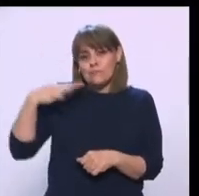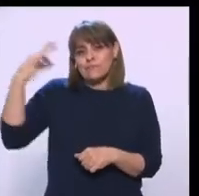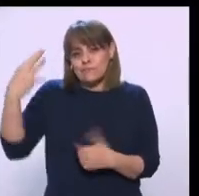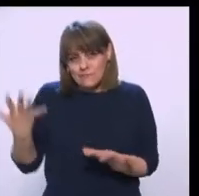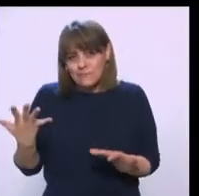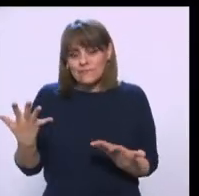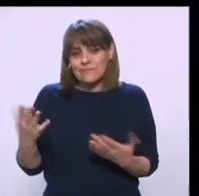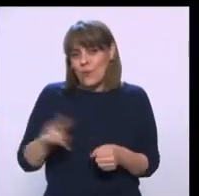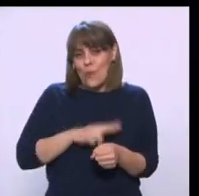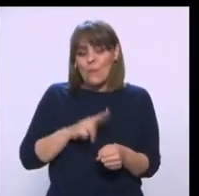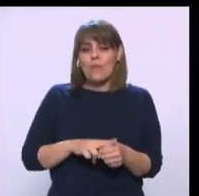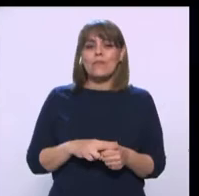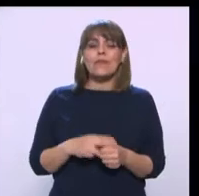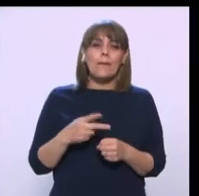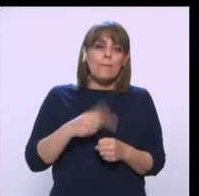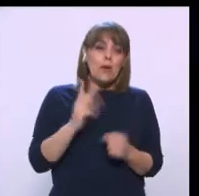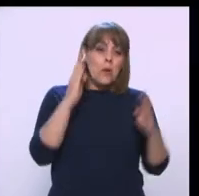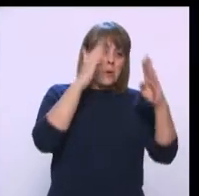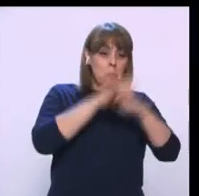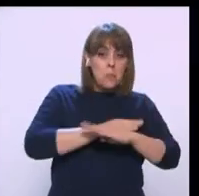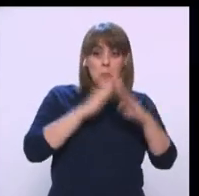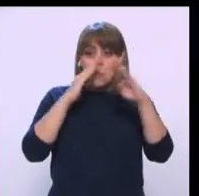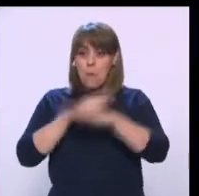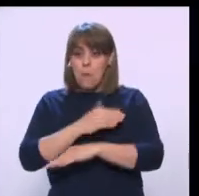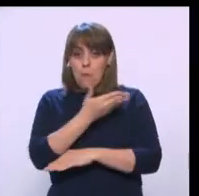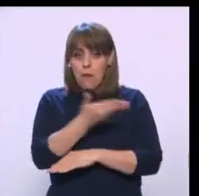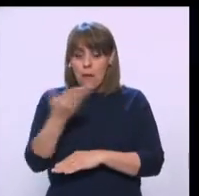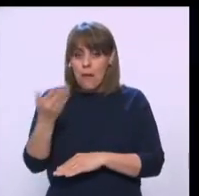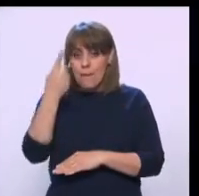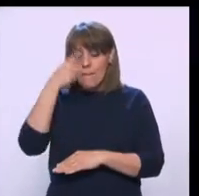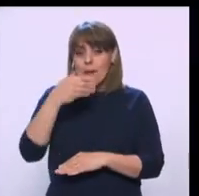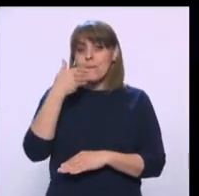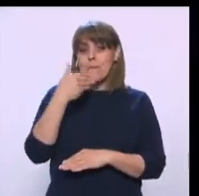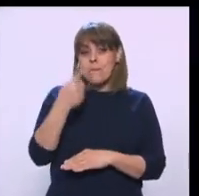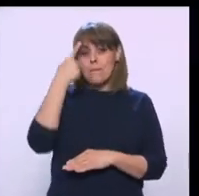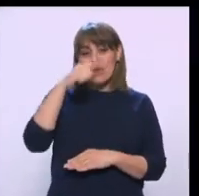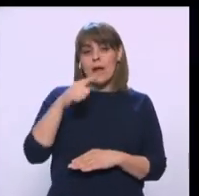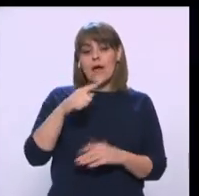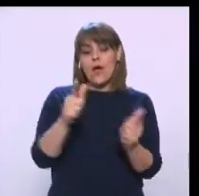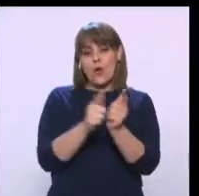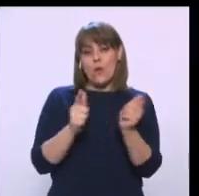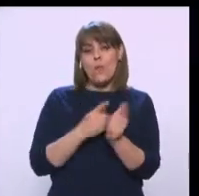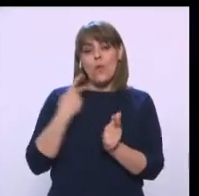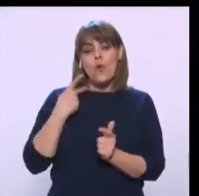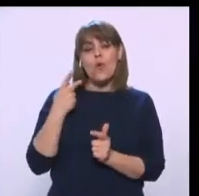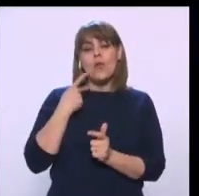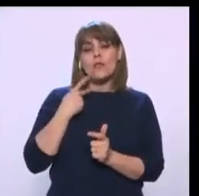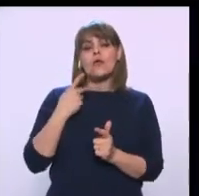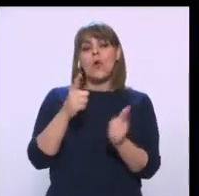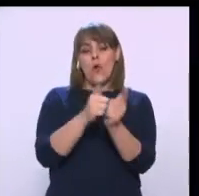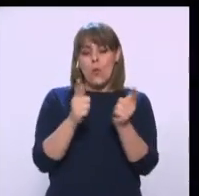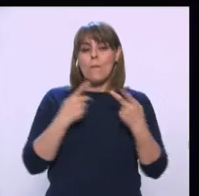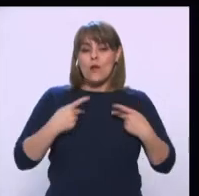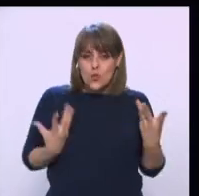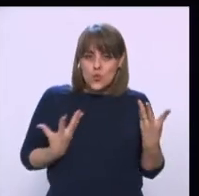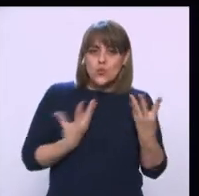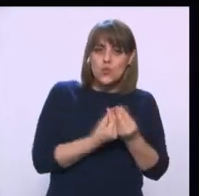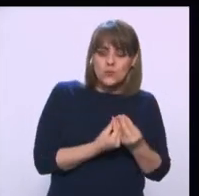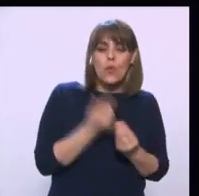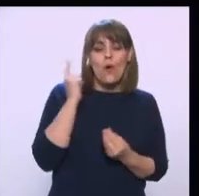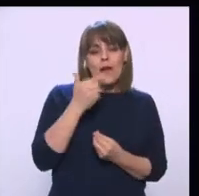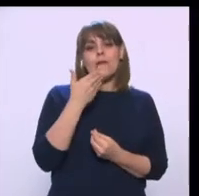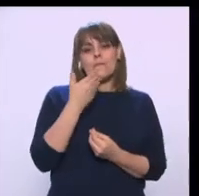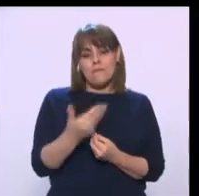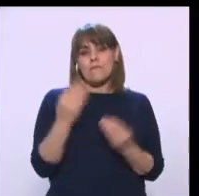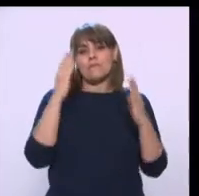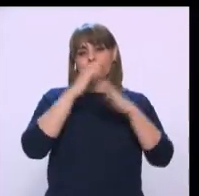todos Bueno, un llamado a la reconciliación Que, bueno, por el bien De aquel partido Y de sus militantes Ojalá Y se dé azul Pero vamos nosotros Temas